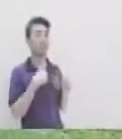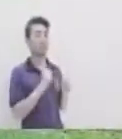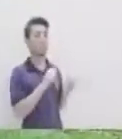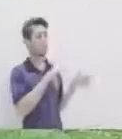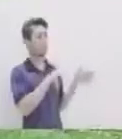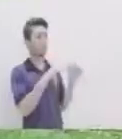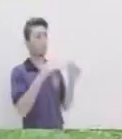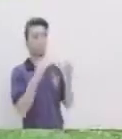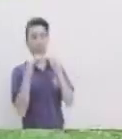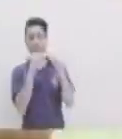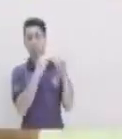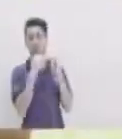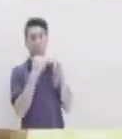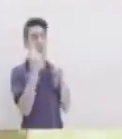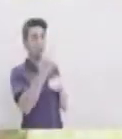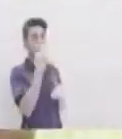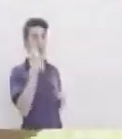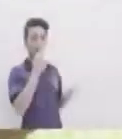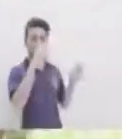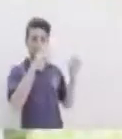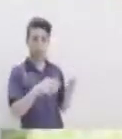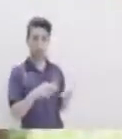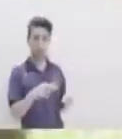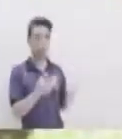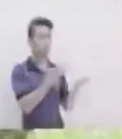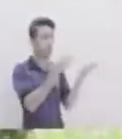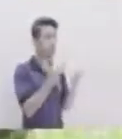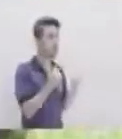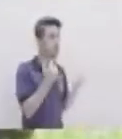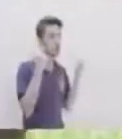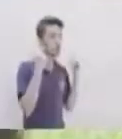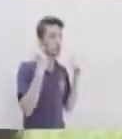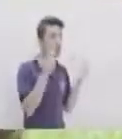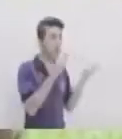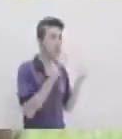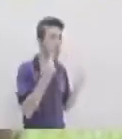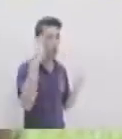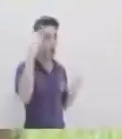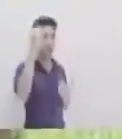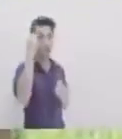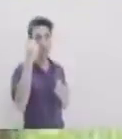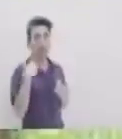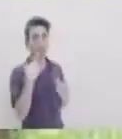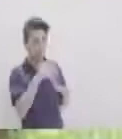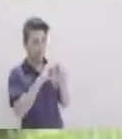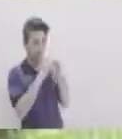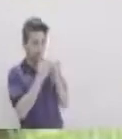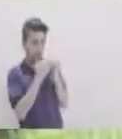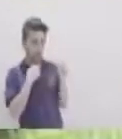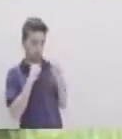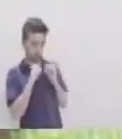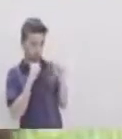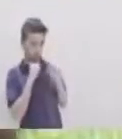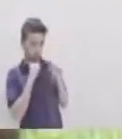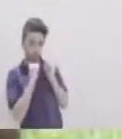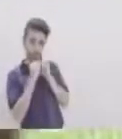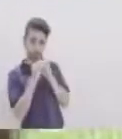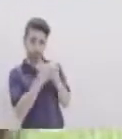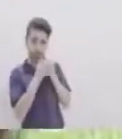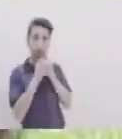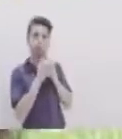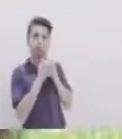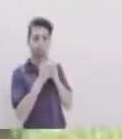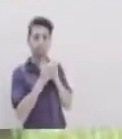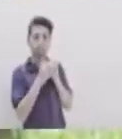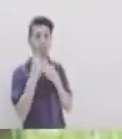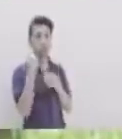Parcial con todo mundo Es escuchar opiniones Trabajar en conjunto En equipo Para alcanzar Lo que todos Tenemos establecidos Y